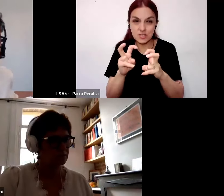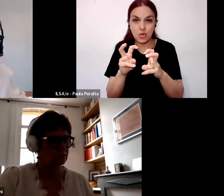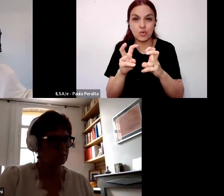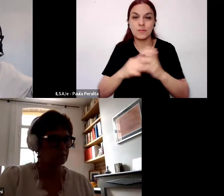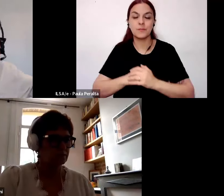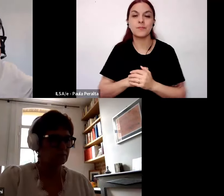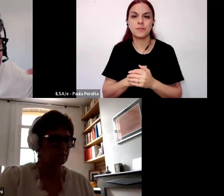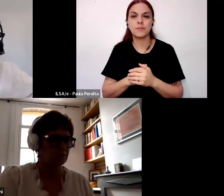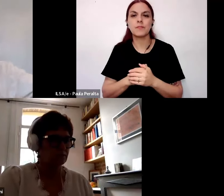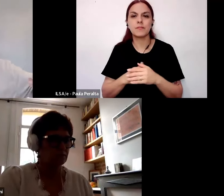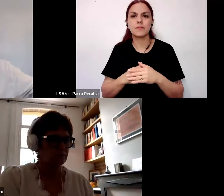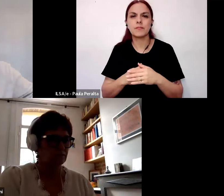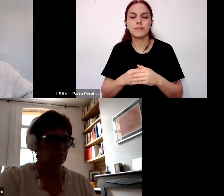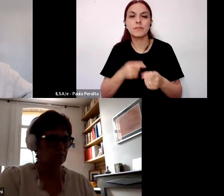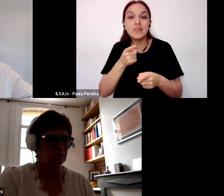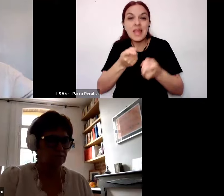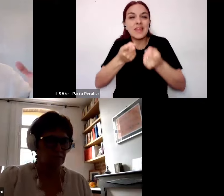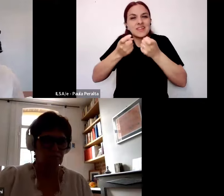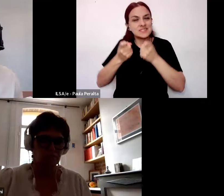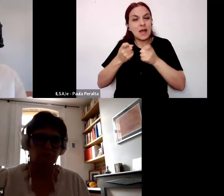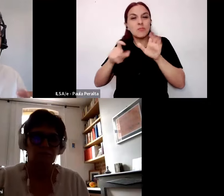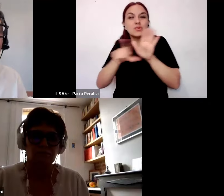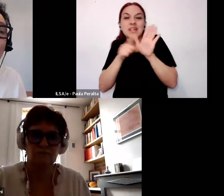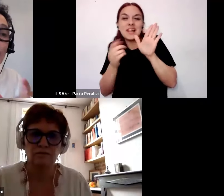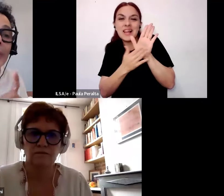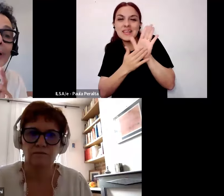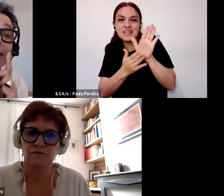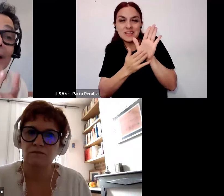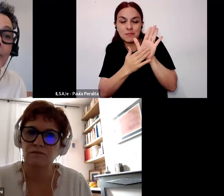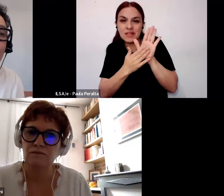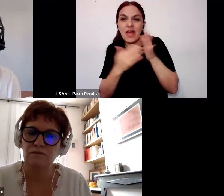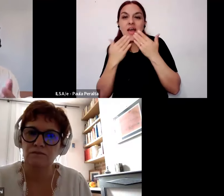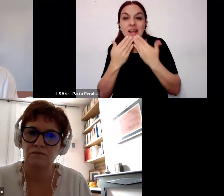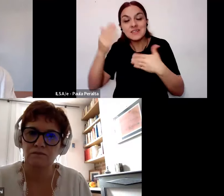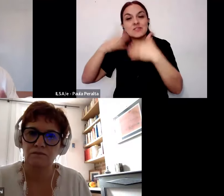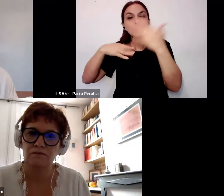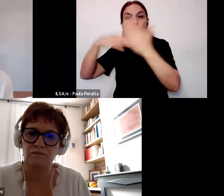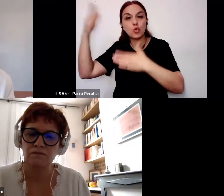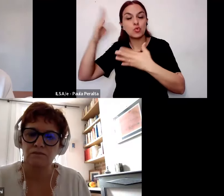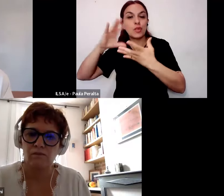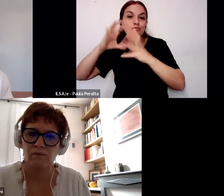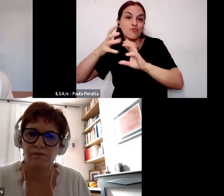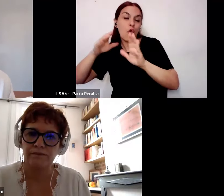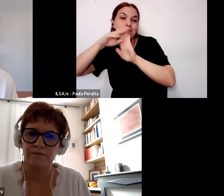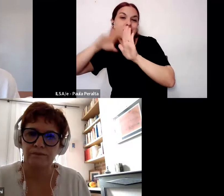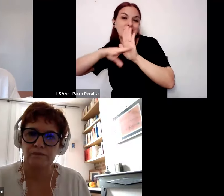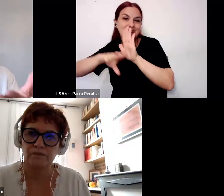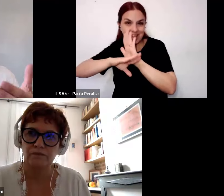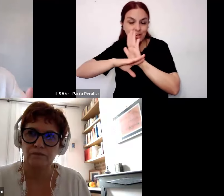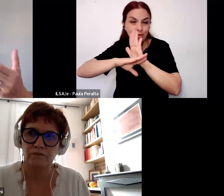que reclama legitimidad a partir de construir criterios metodológicos públicos